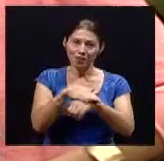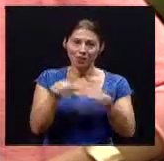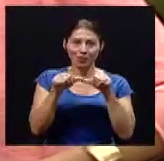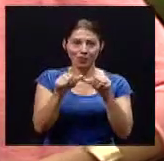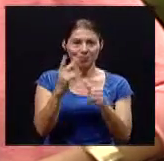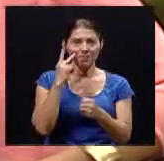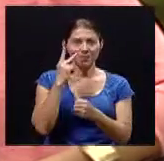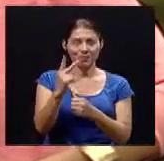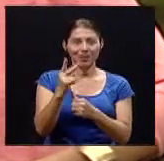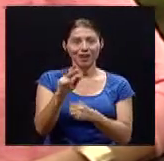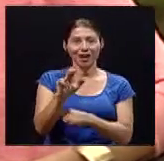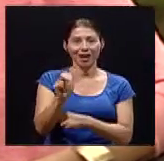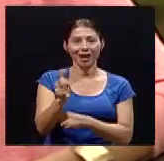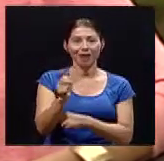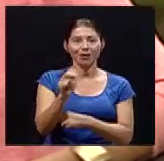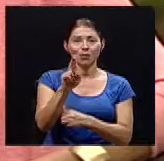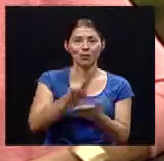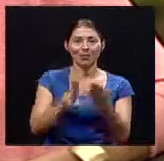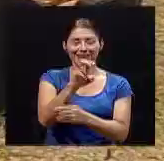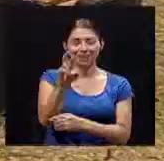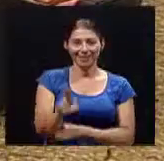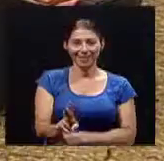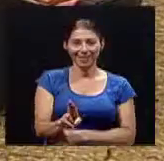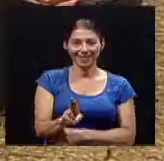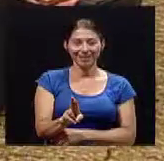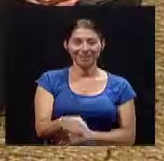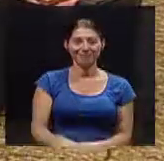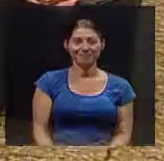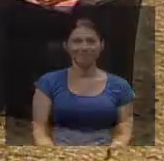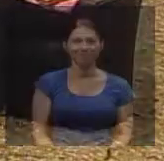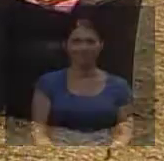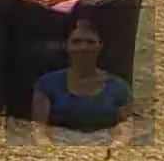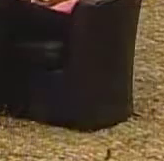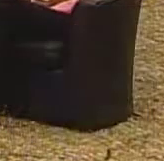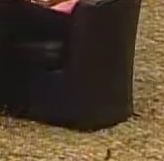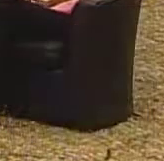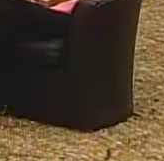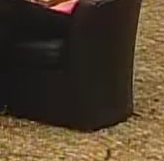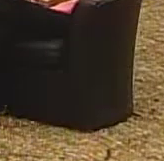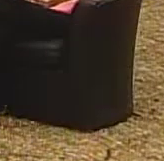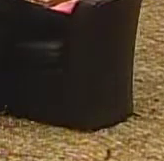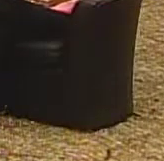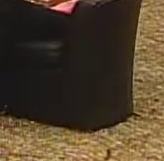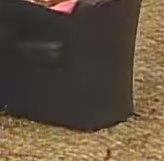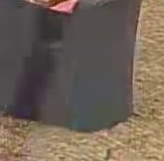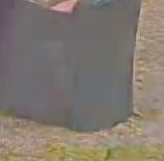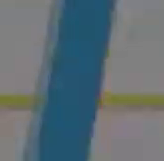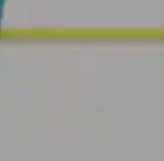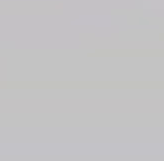de su canal Universidad de Costa Rica hasta luego hasta luego hasta